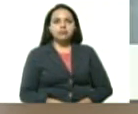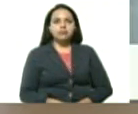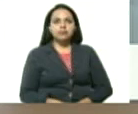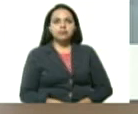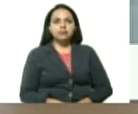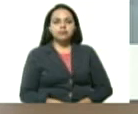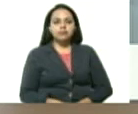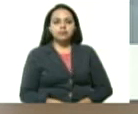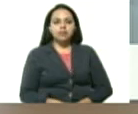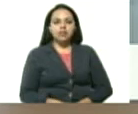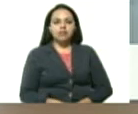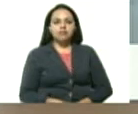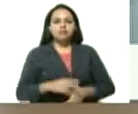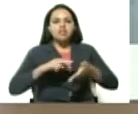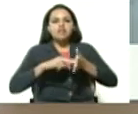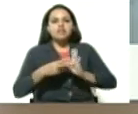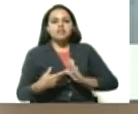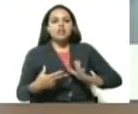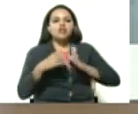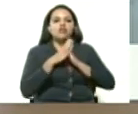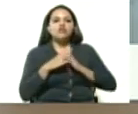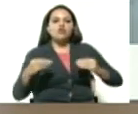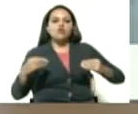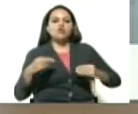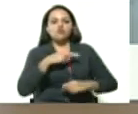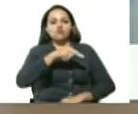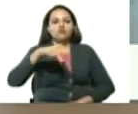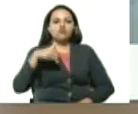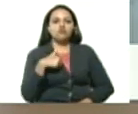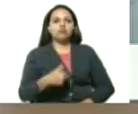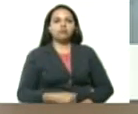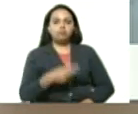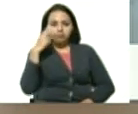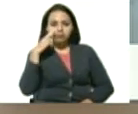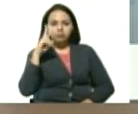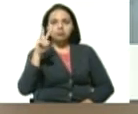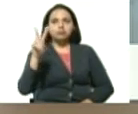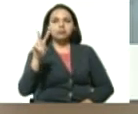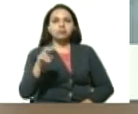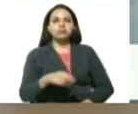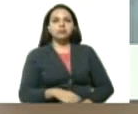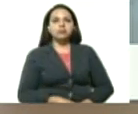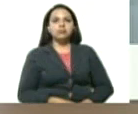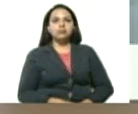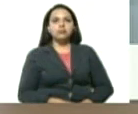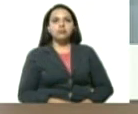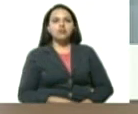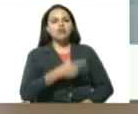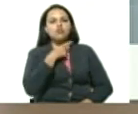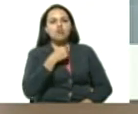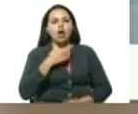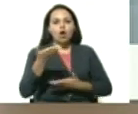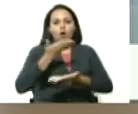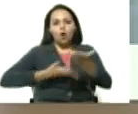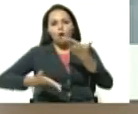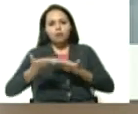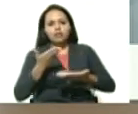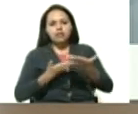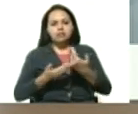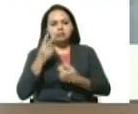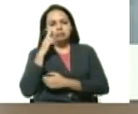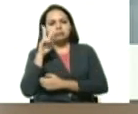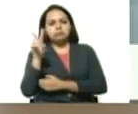Somos todos, somos todos, así es. Ahí están las imágenes. Me hubiera gustado compartir un rato más las